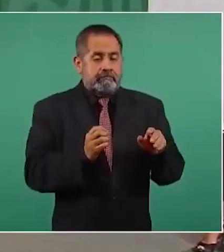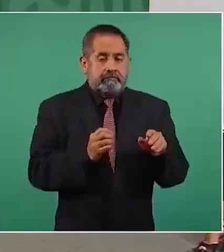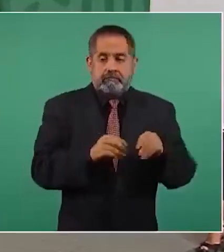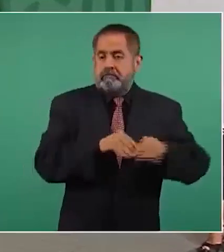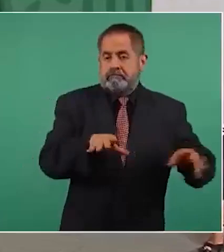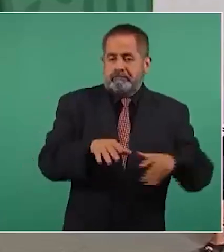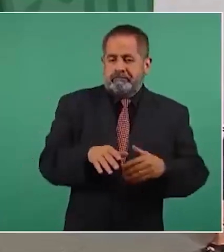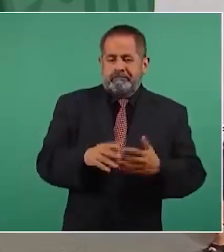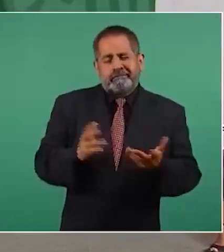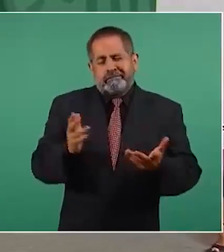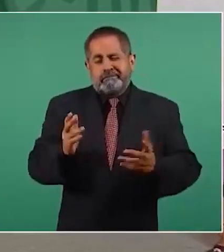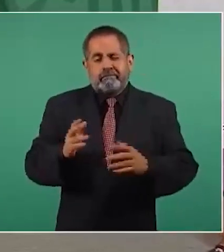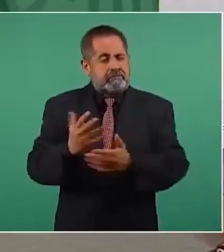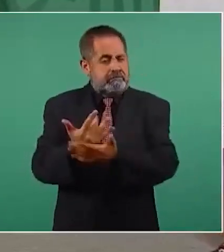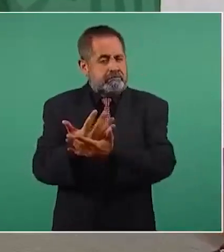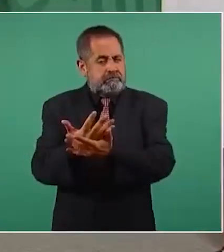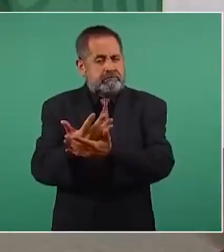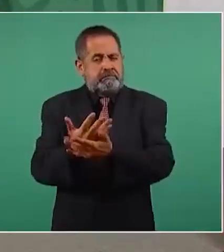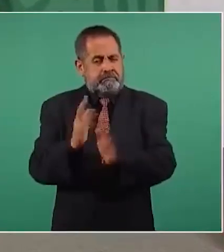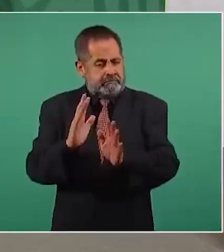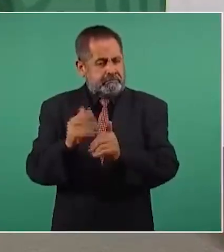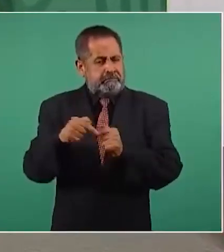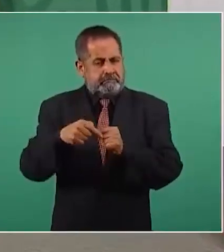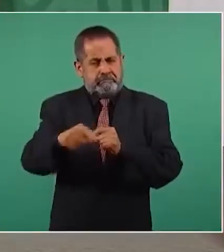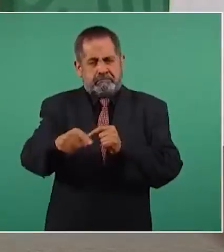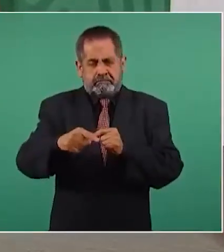Hay que esperar el dictamen.